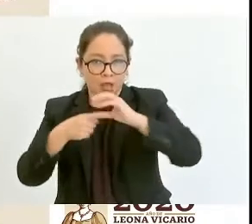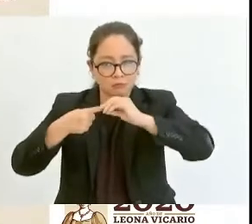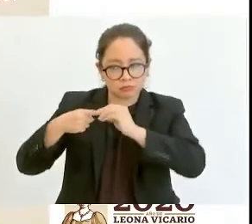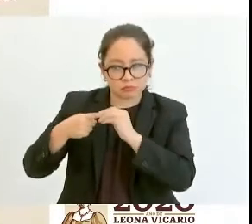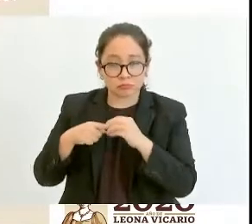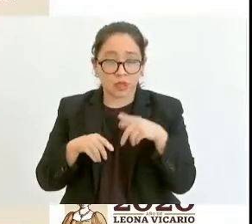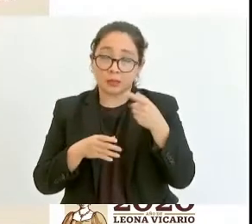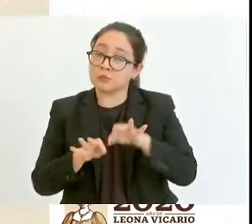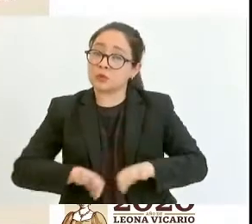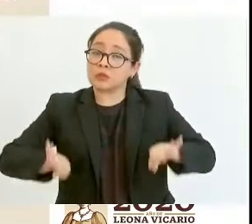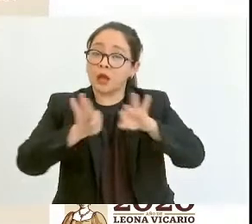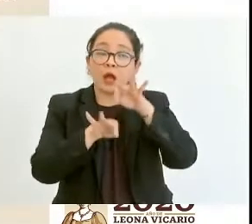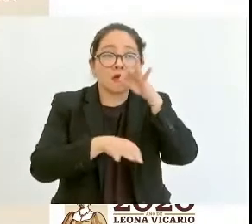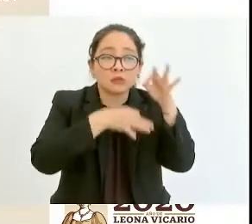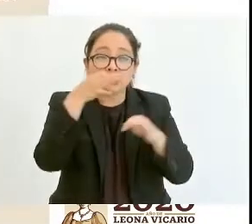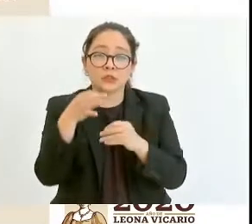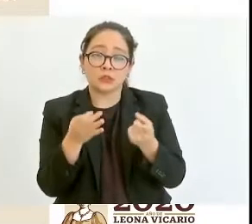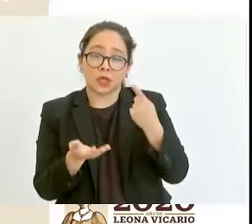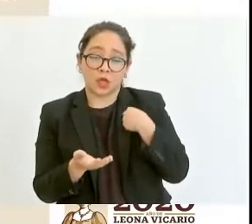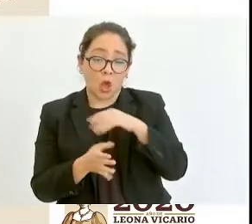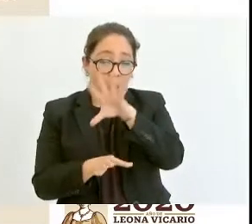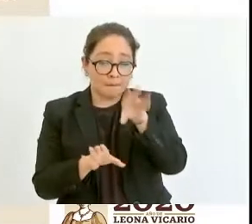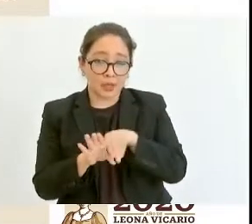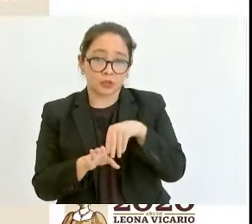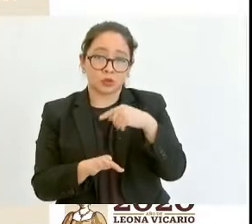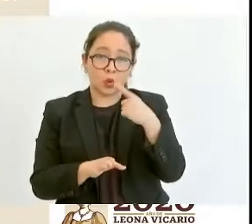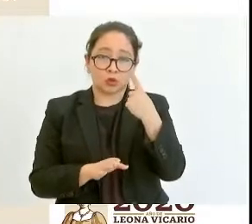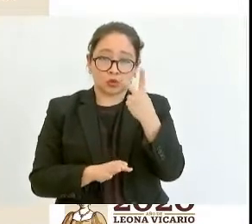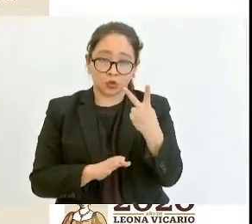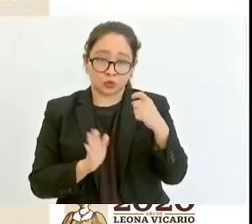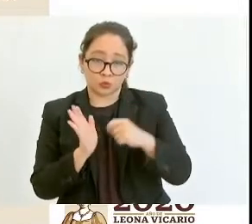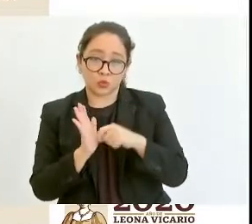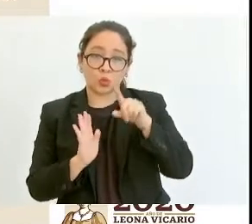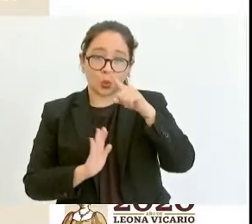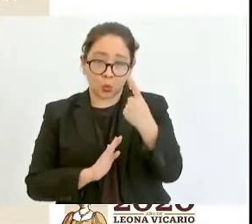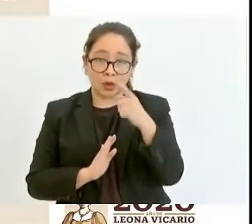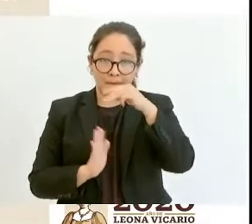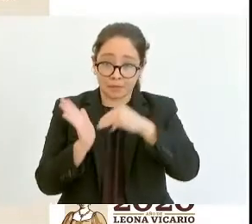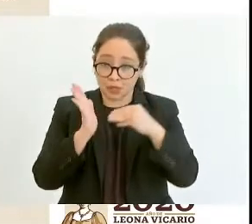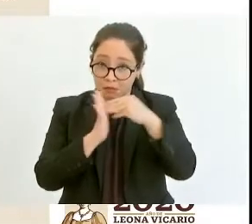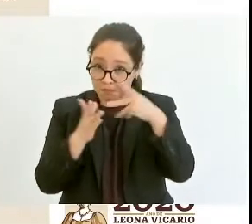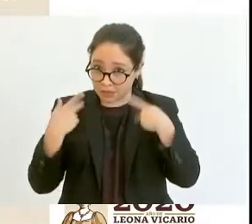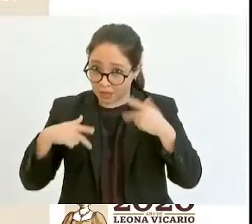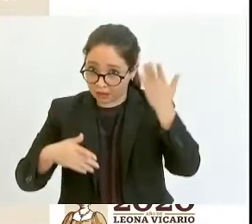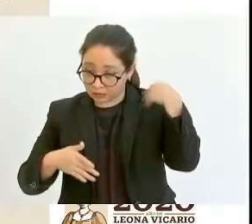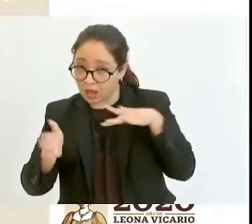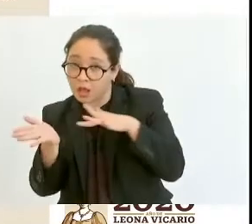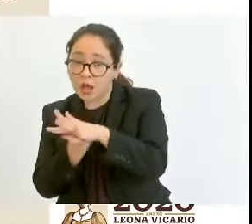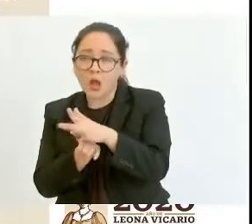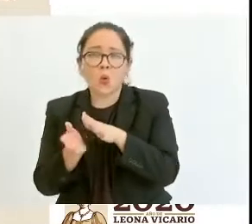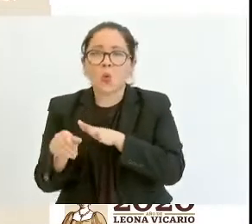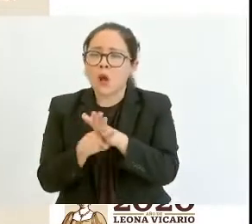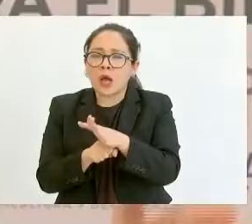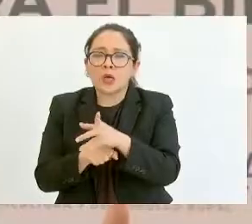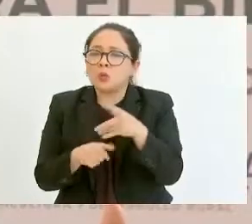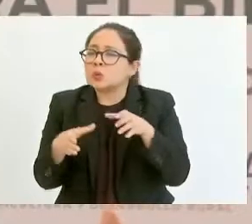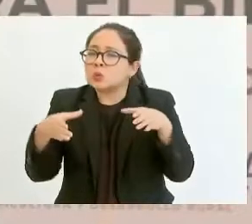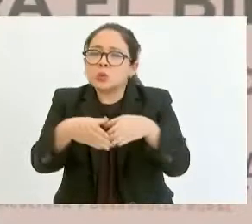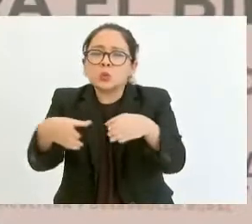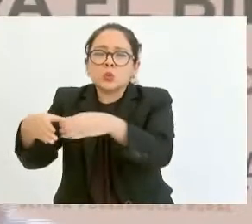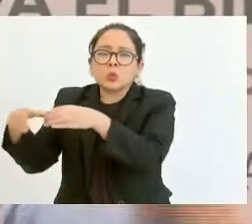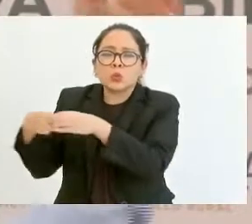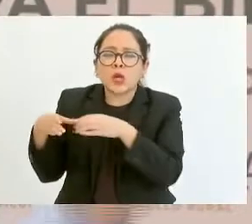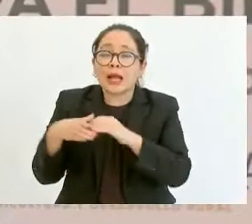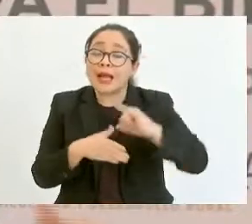del total de los 2.1 millón de productores que hemos apoyado, el 35% ha sido para productores en localidades